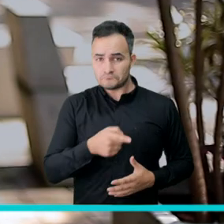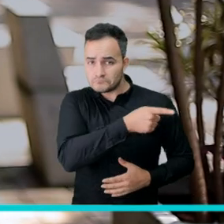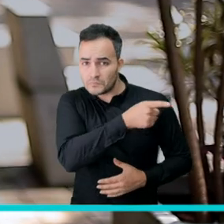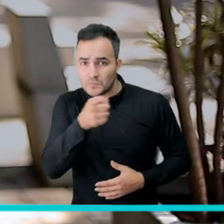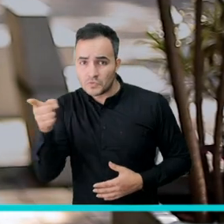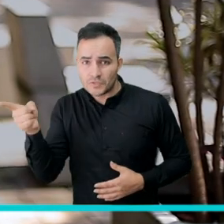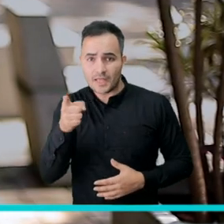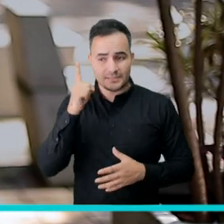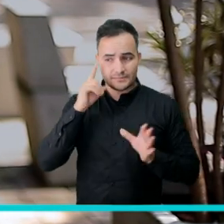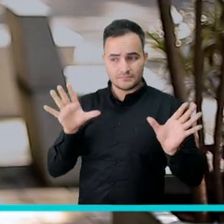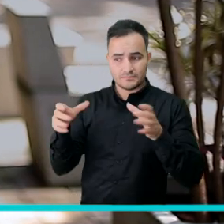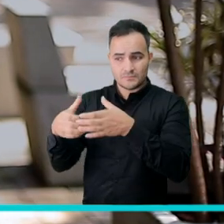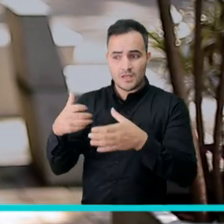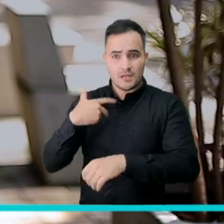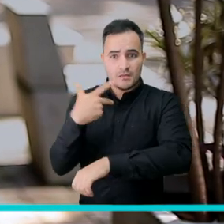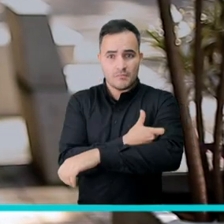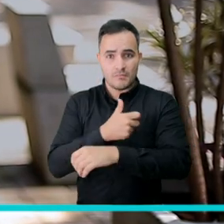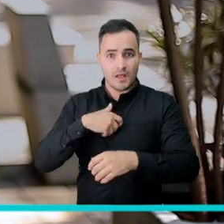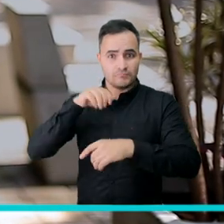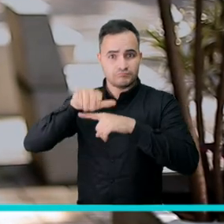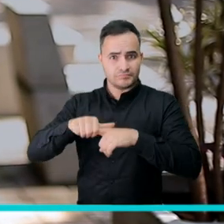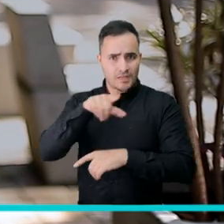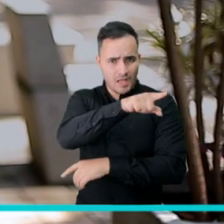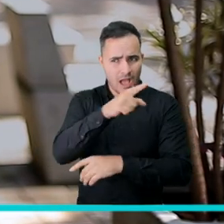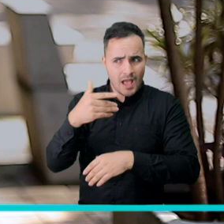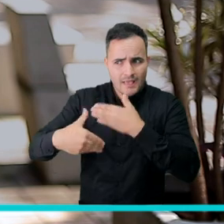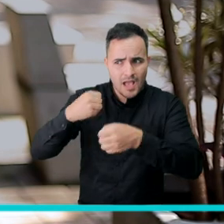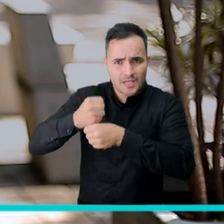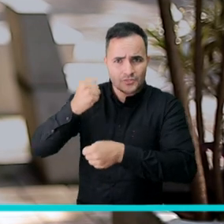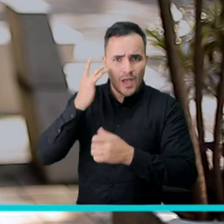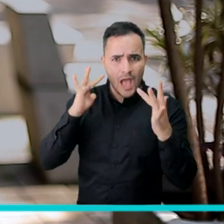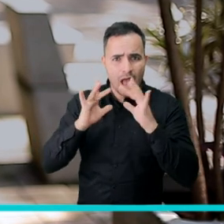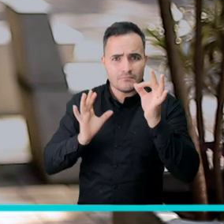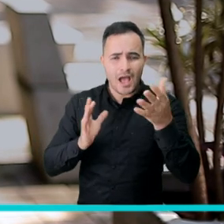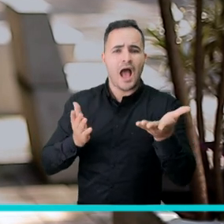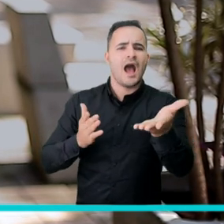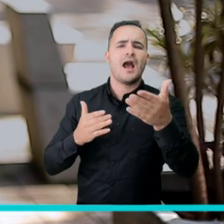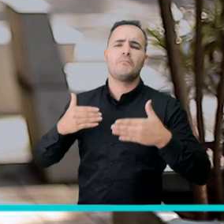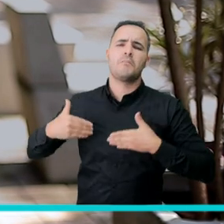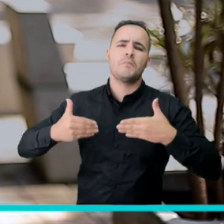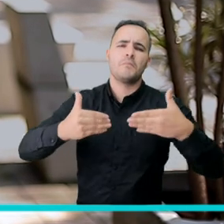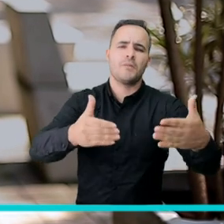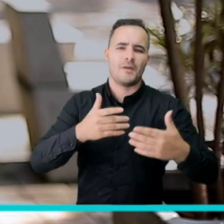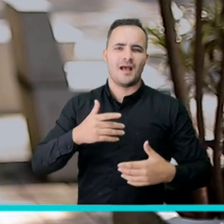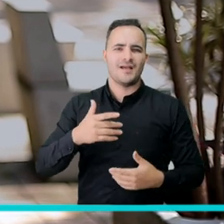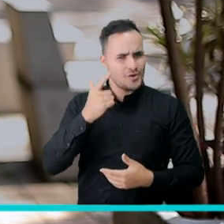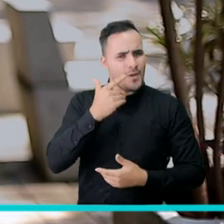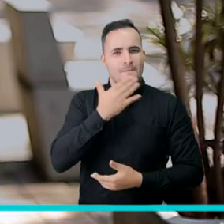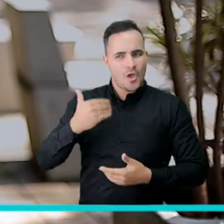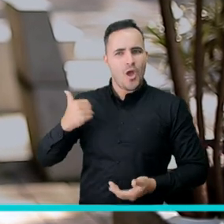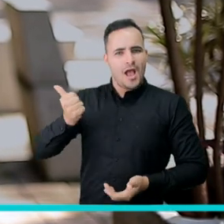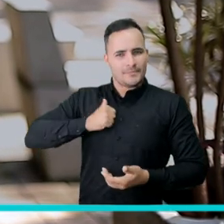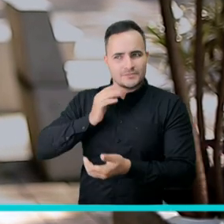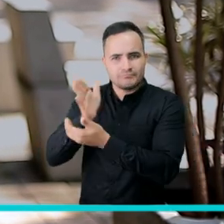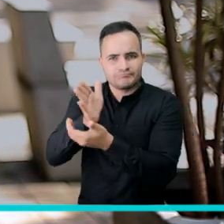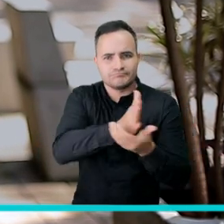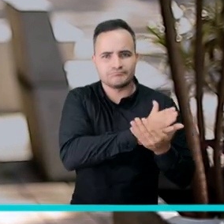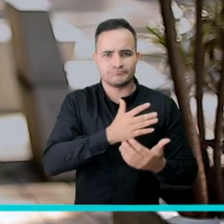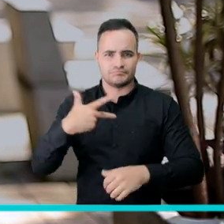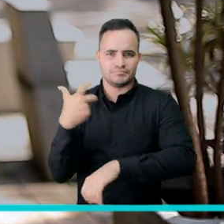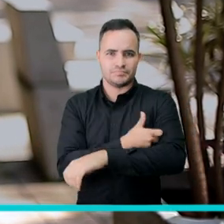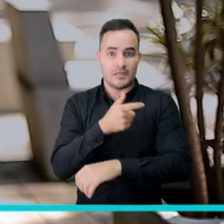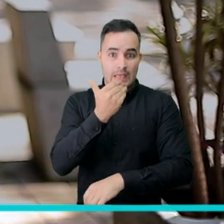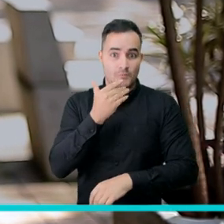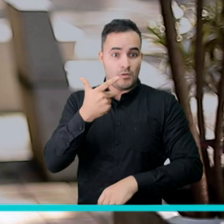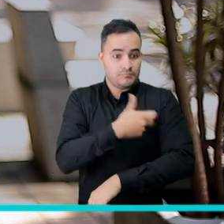Si eres parte de la población priorizada, no permitas que tu vacuna se pierda. Acude a los puntos de vacunación habilitados sin cita previa